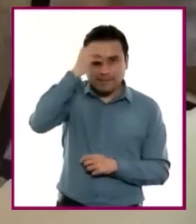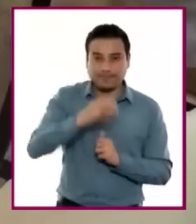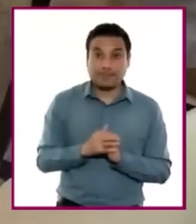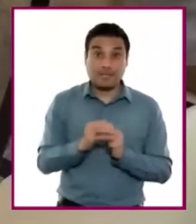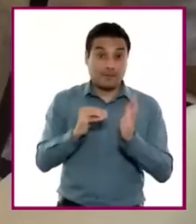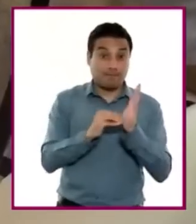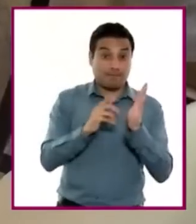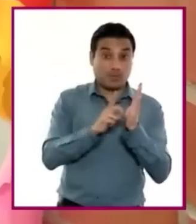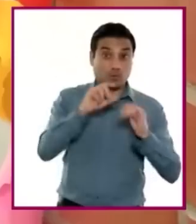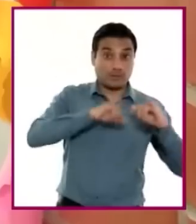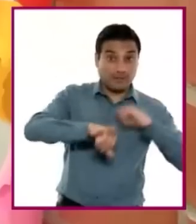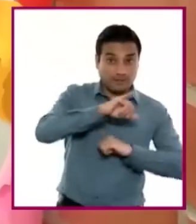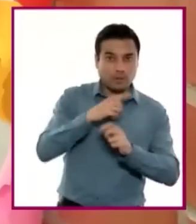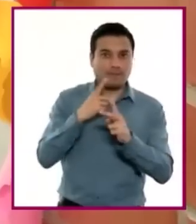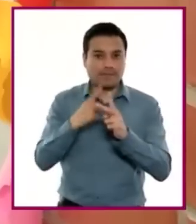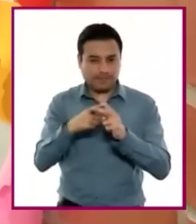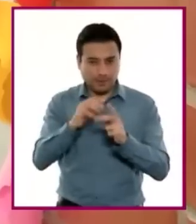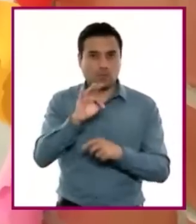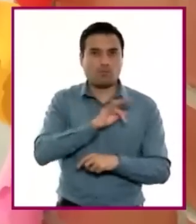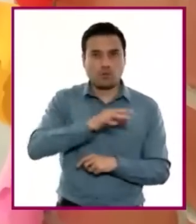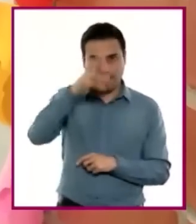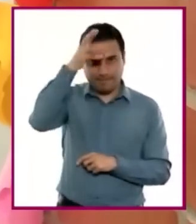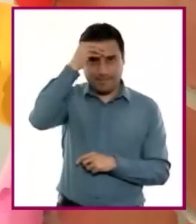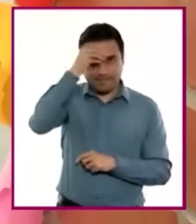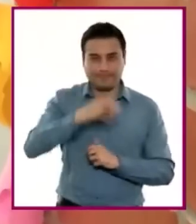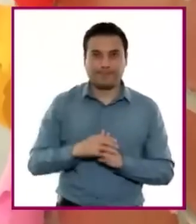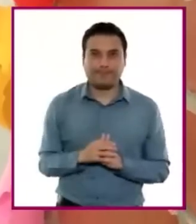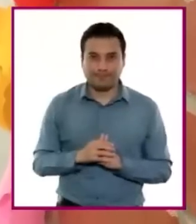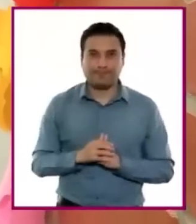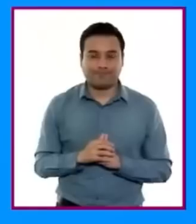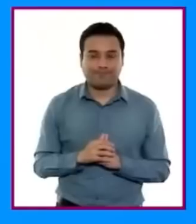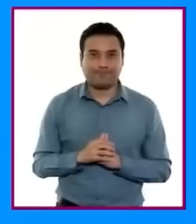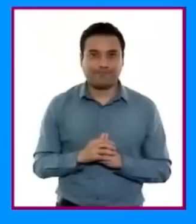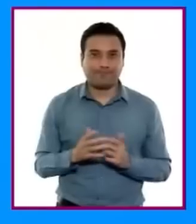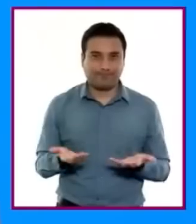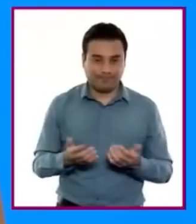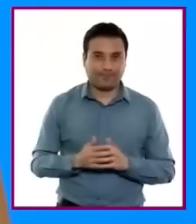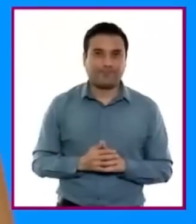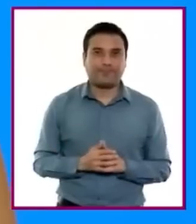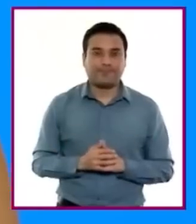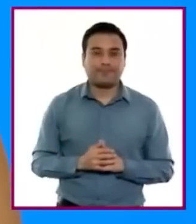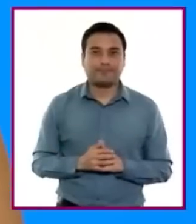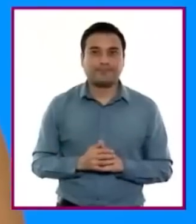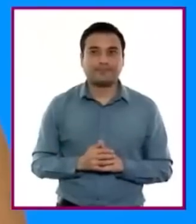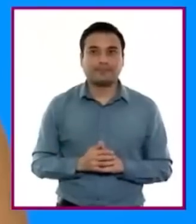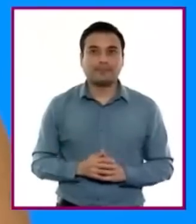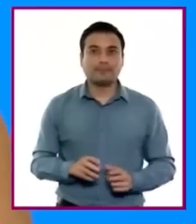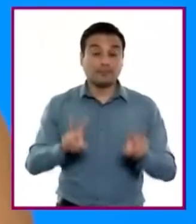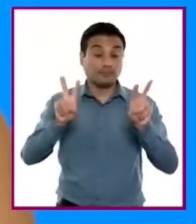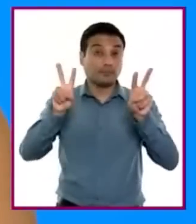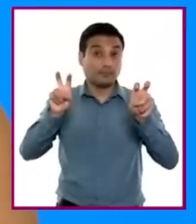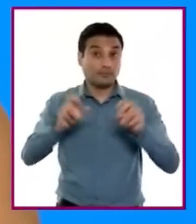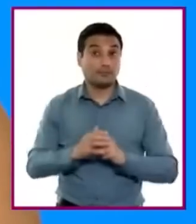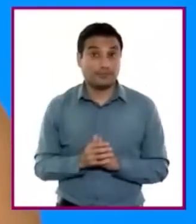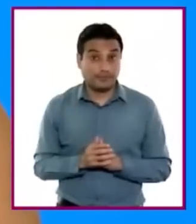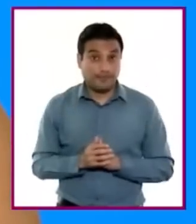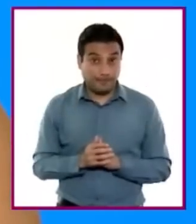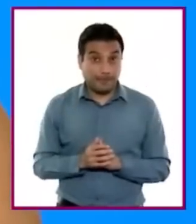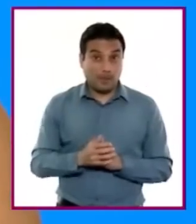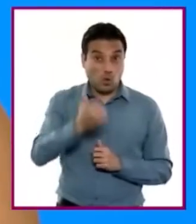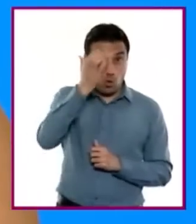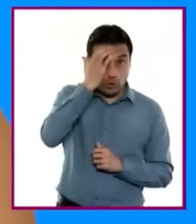matemáticos y los apliquen a lo largo de la educación básica. Con el estudio del campo Saberes y Pensamiento